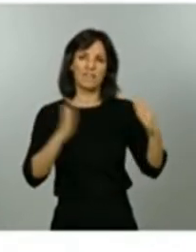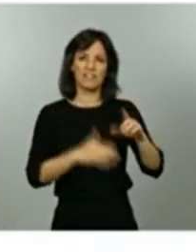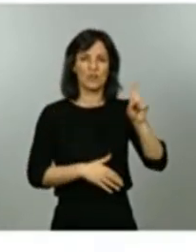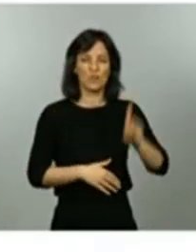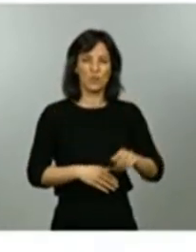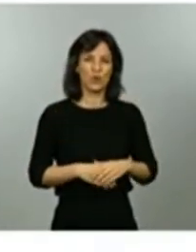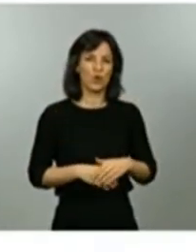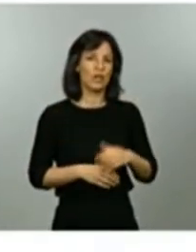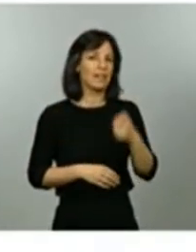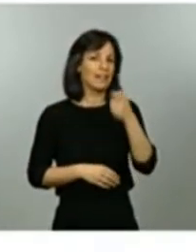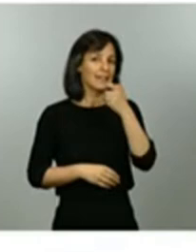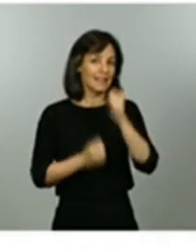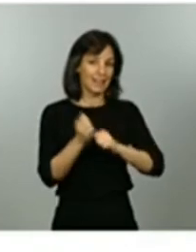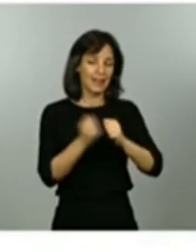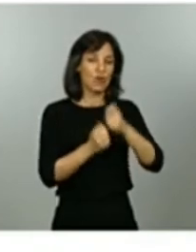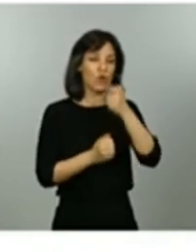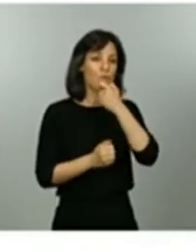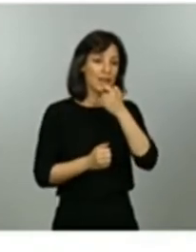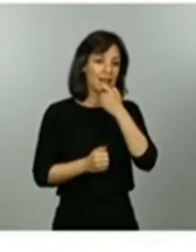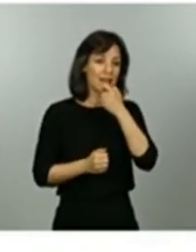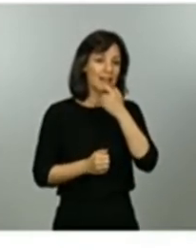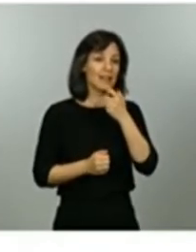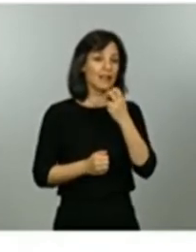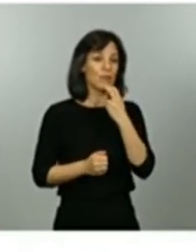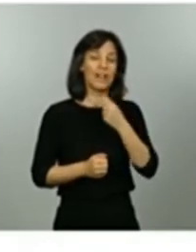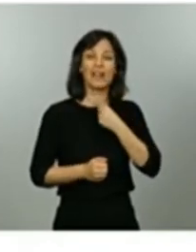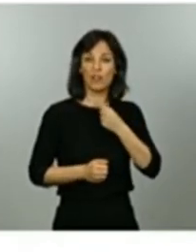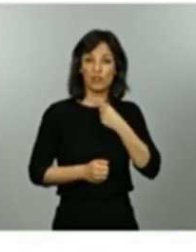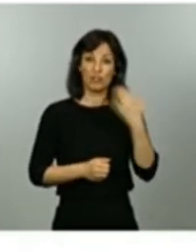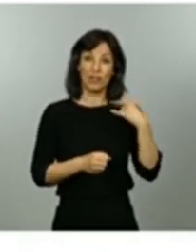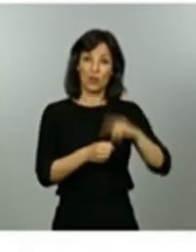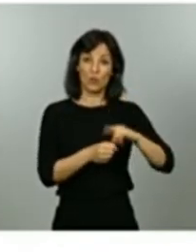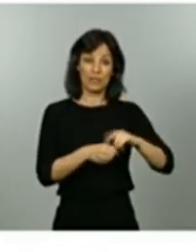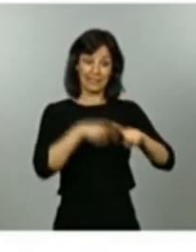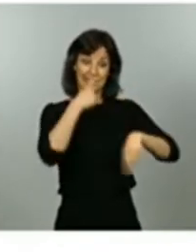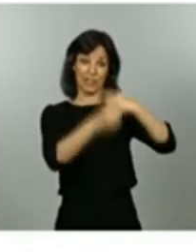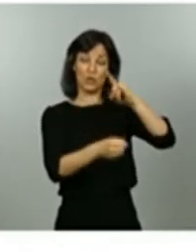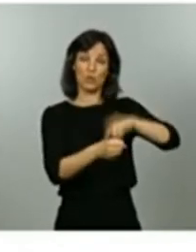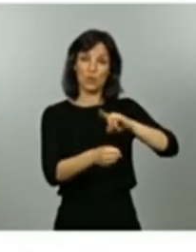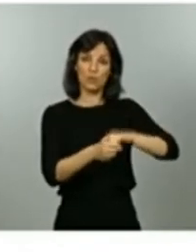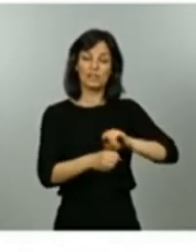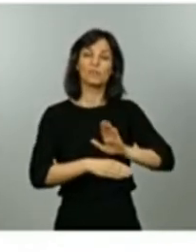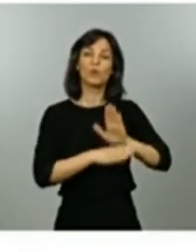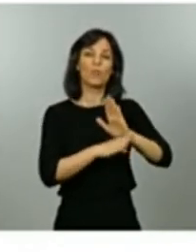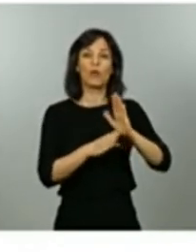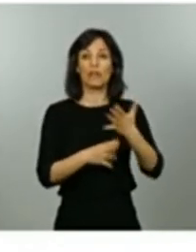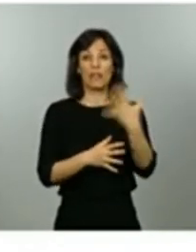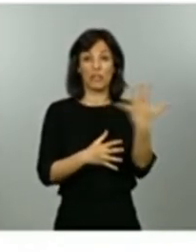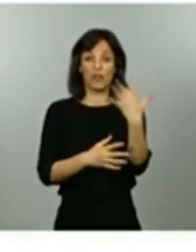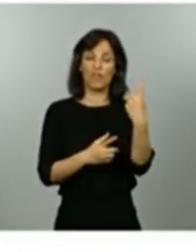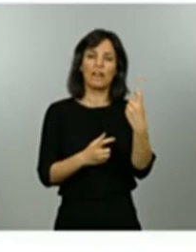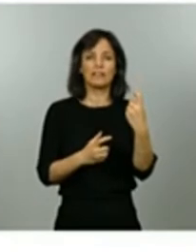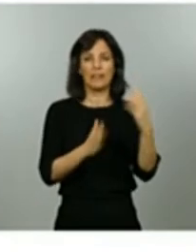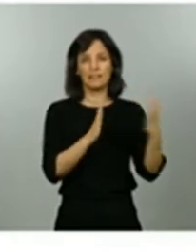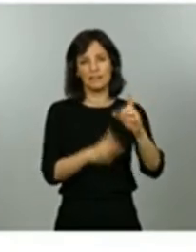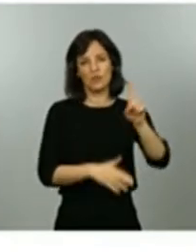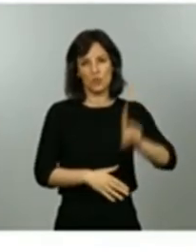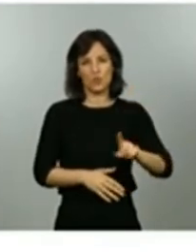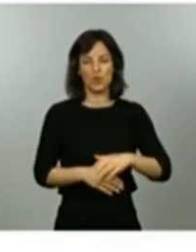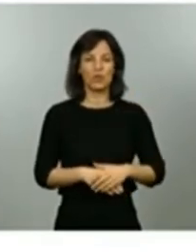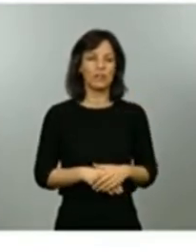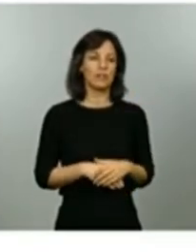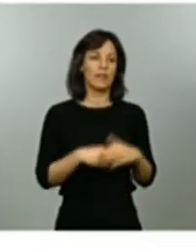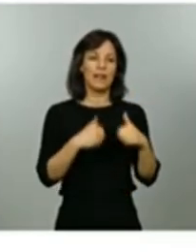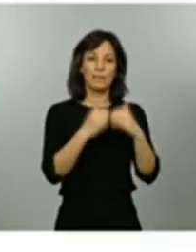Gomera y la Graciosa el pasado lunes y el lunes que viene se propone que pasen de fase las cinco restantes La Palma Lanzarote